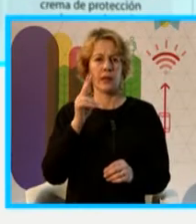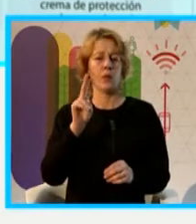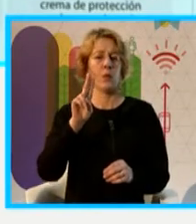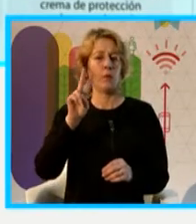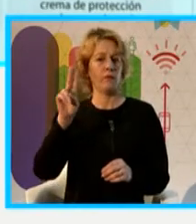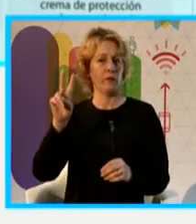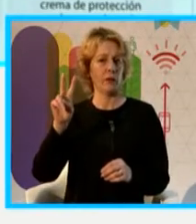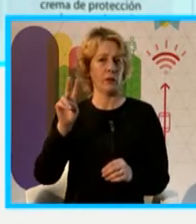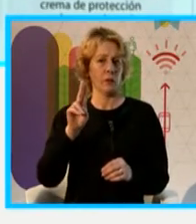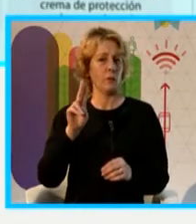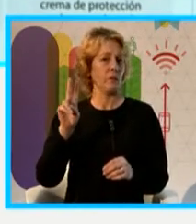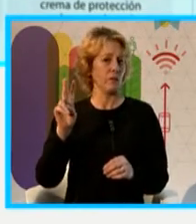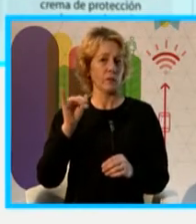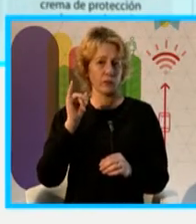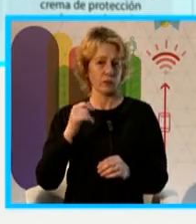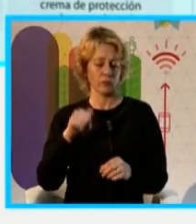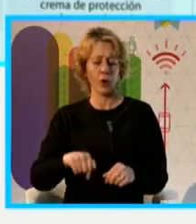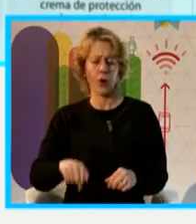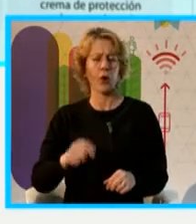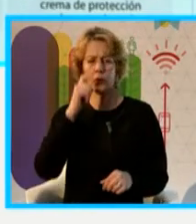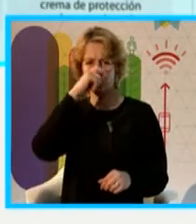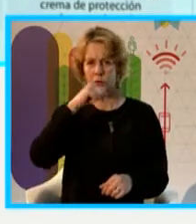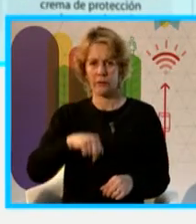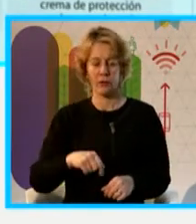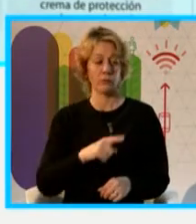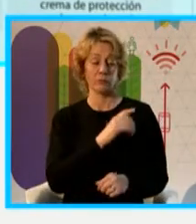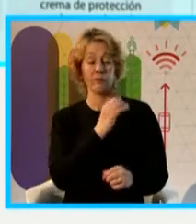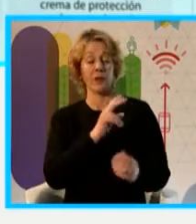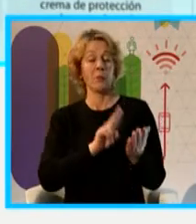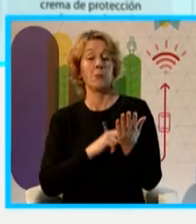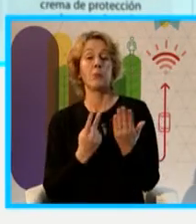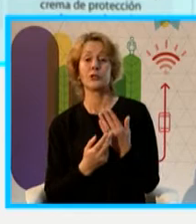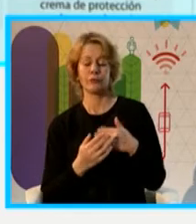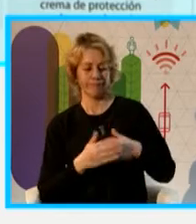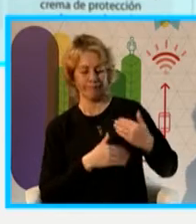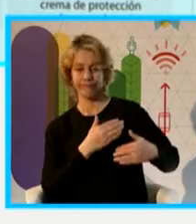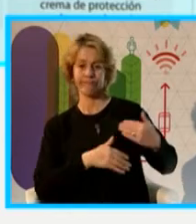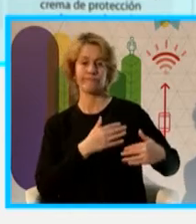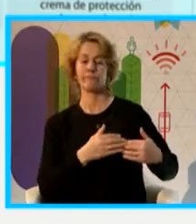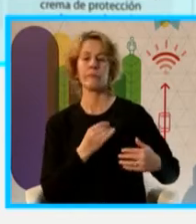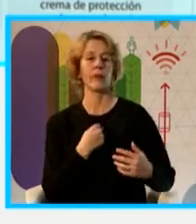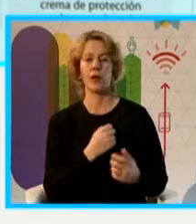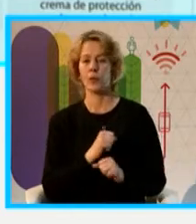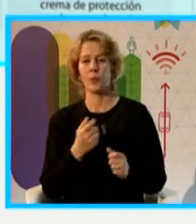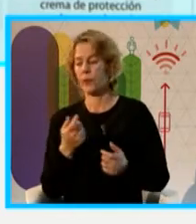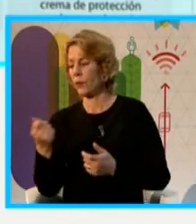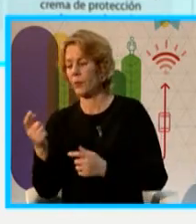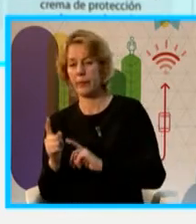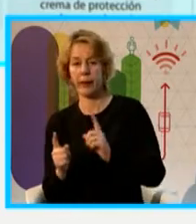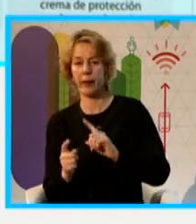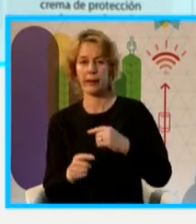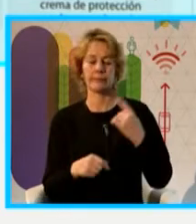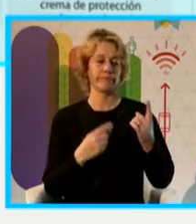Ese proyecto había quedado discontinuado porque no pudimos comprar el radiómetro, no lo pudimos